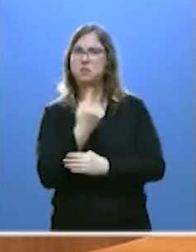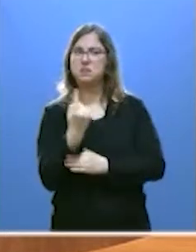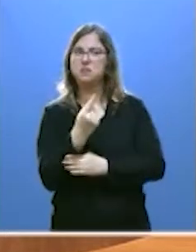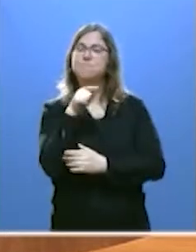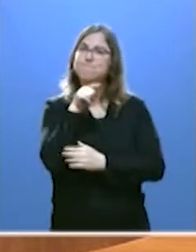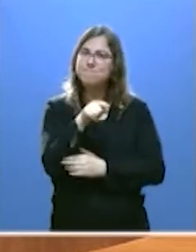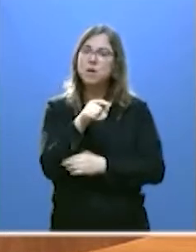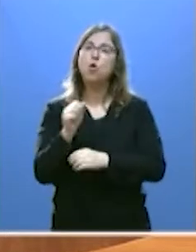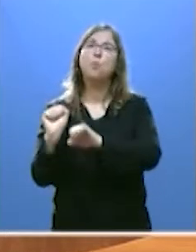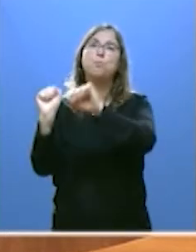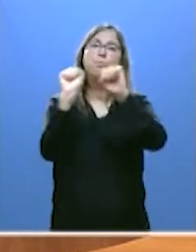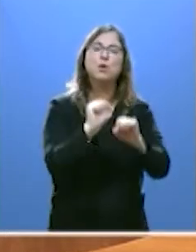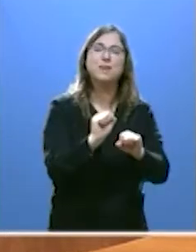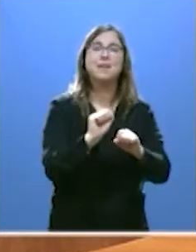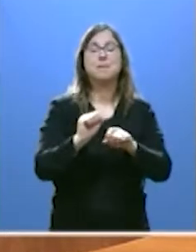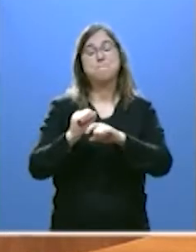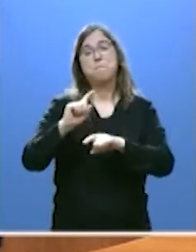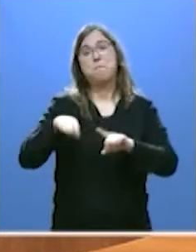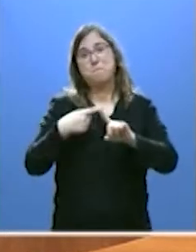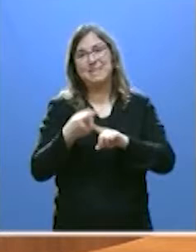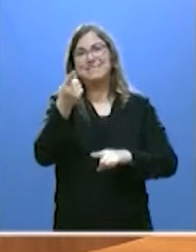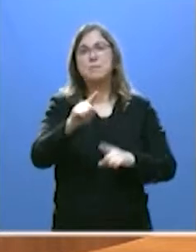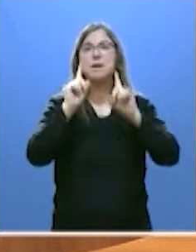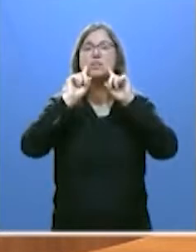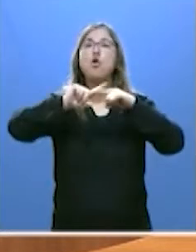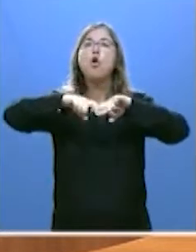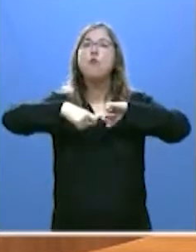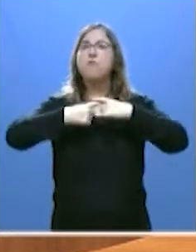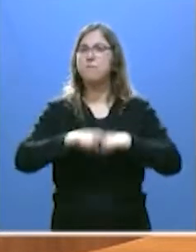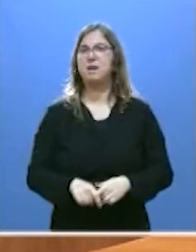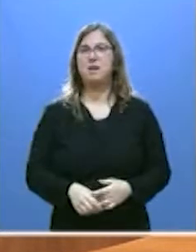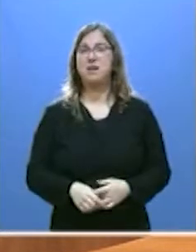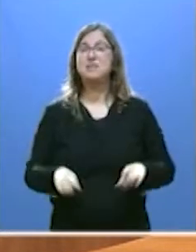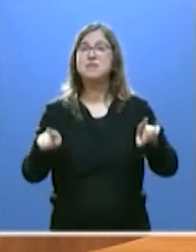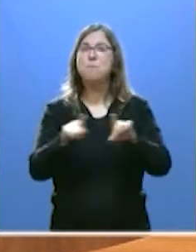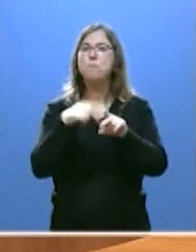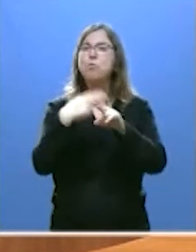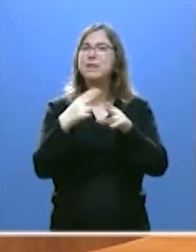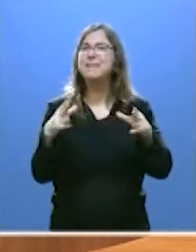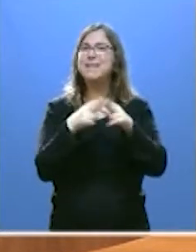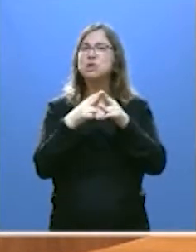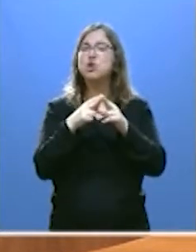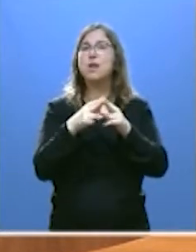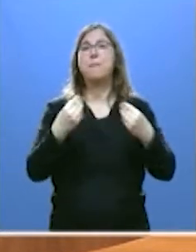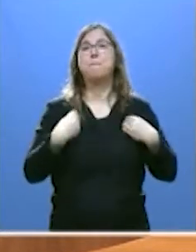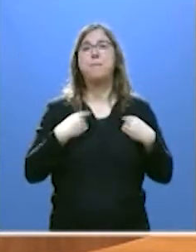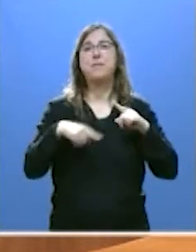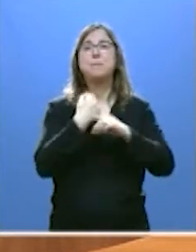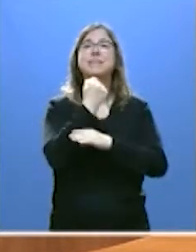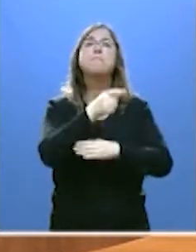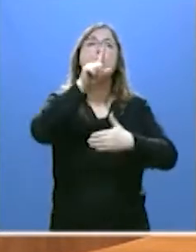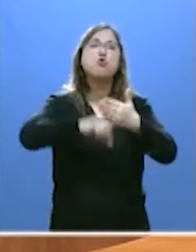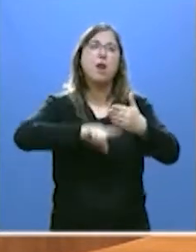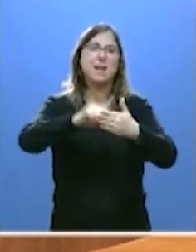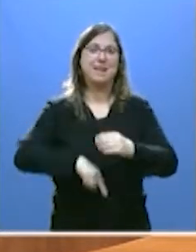también la protección a las familias, también una potente política social de vivienda y de apoyo al alquiler. Mire,